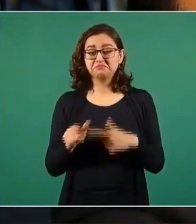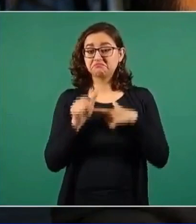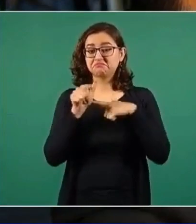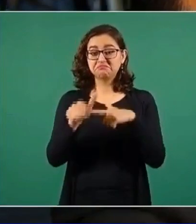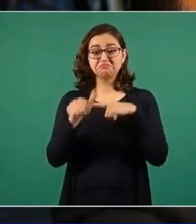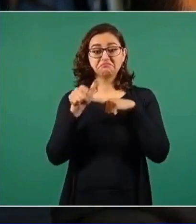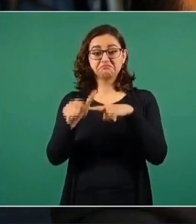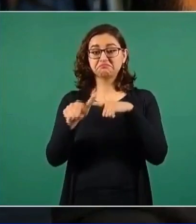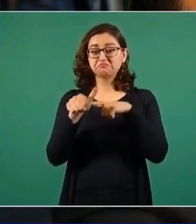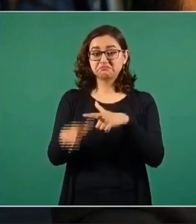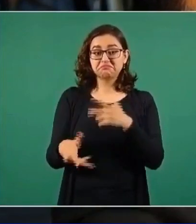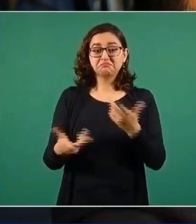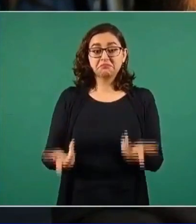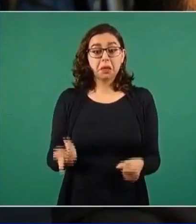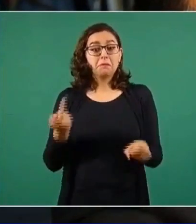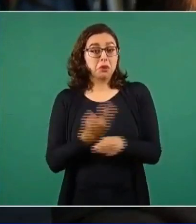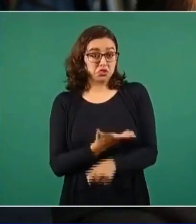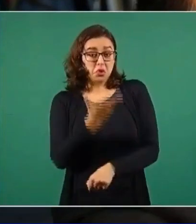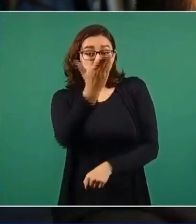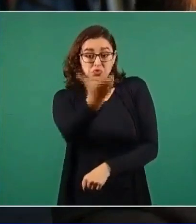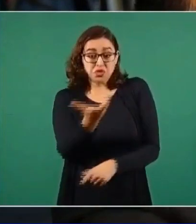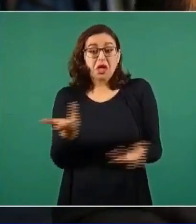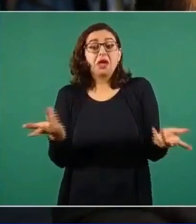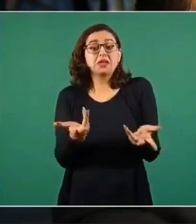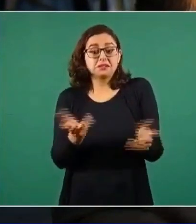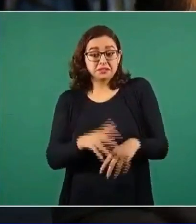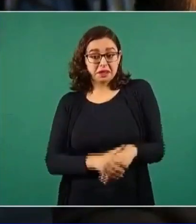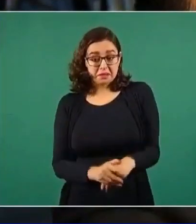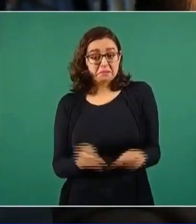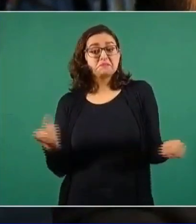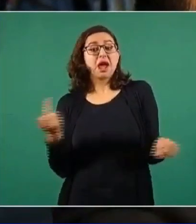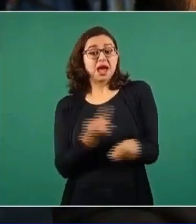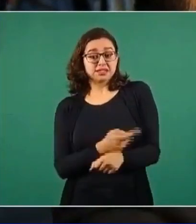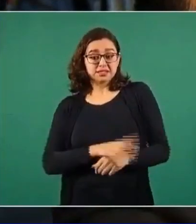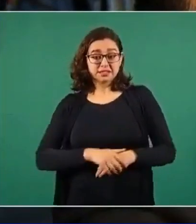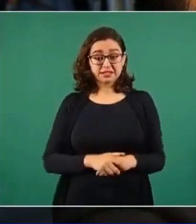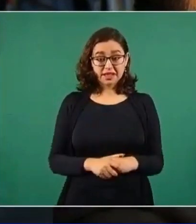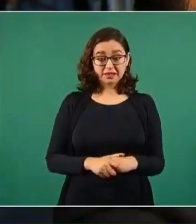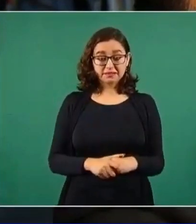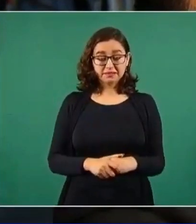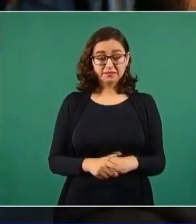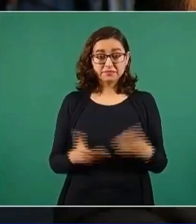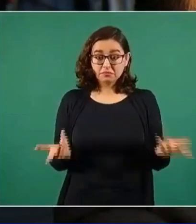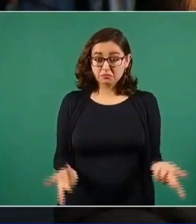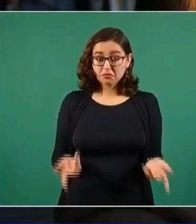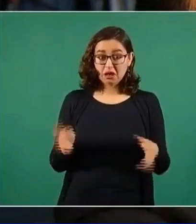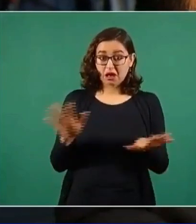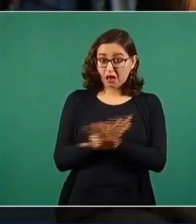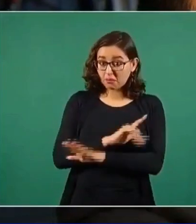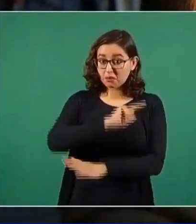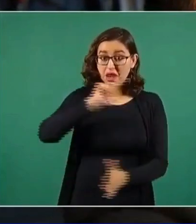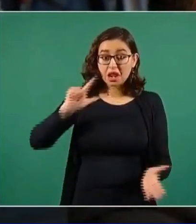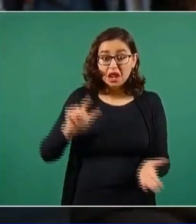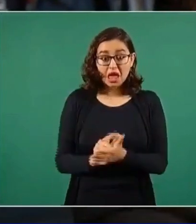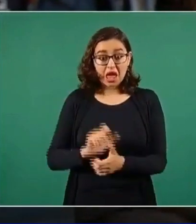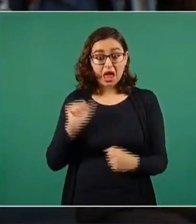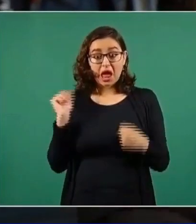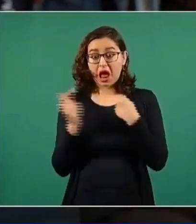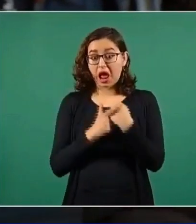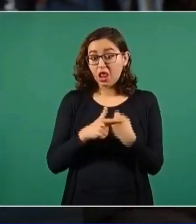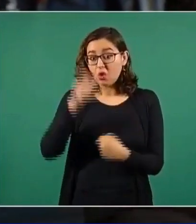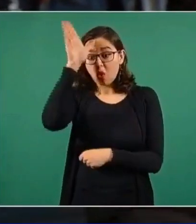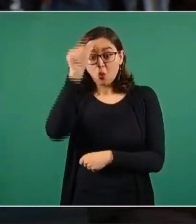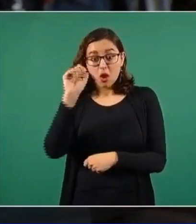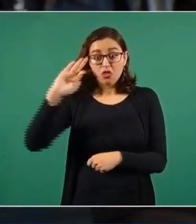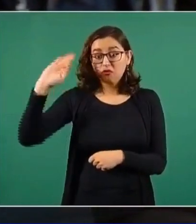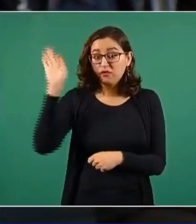No, su gobierno, ¿cómo ha avanzado esto? ¿Qué pasó con este tipo de, no sé si iban a modificar la ley o iban a hacer un acuerdo a